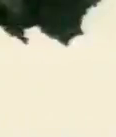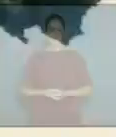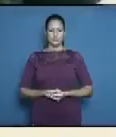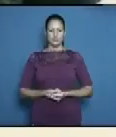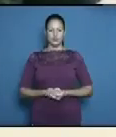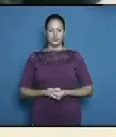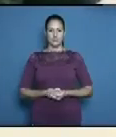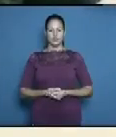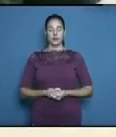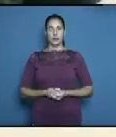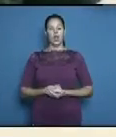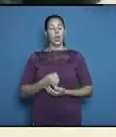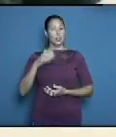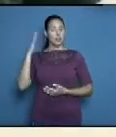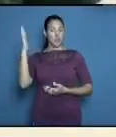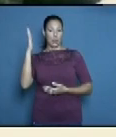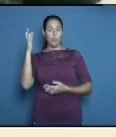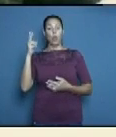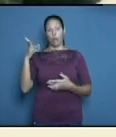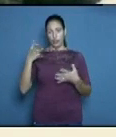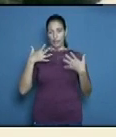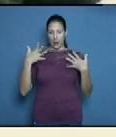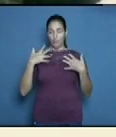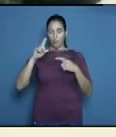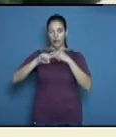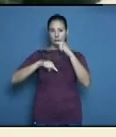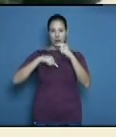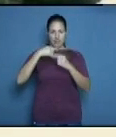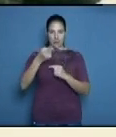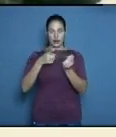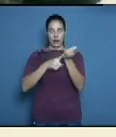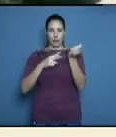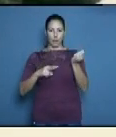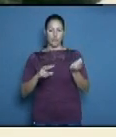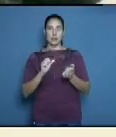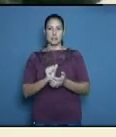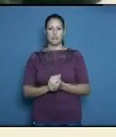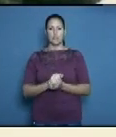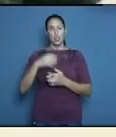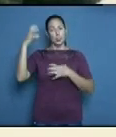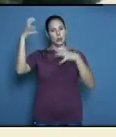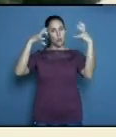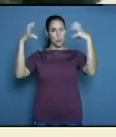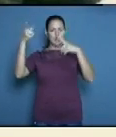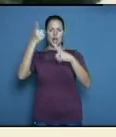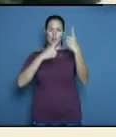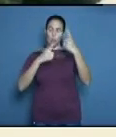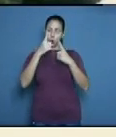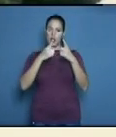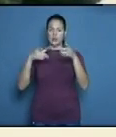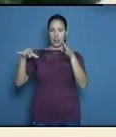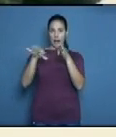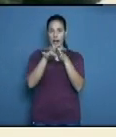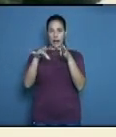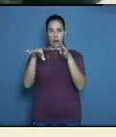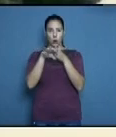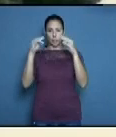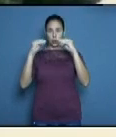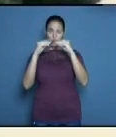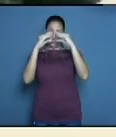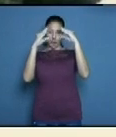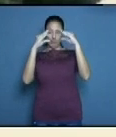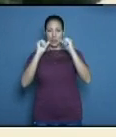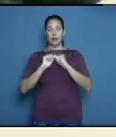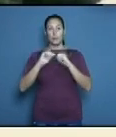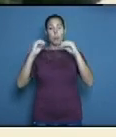Condiciones de verano para mañana en la provincia. Chubascos ocasionales en la zona costera durante la madrugada, mañana de sol y